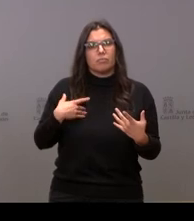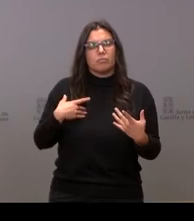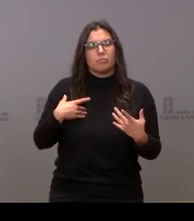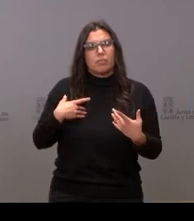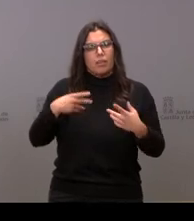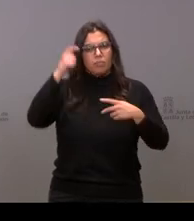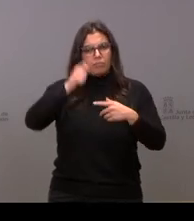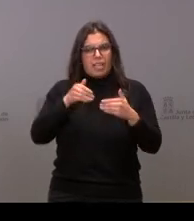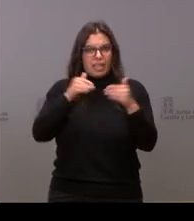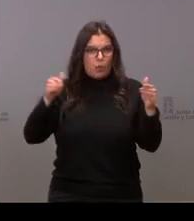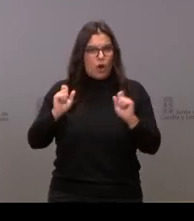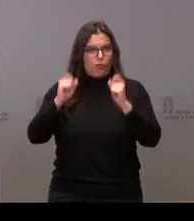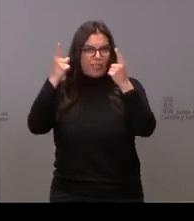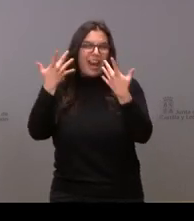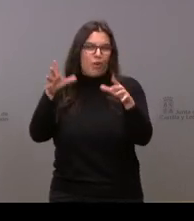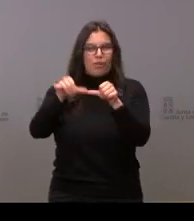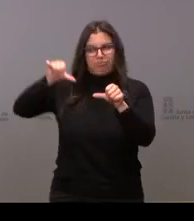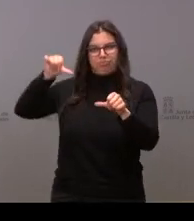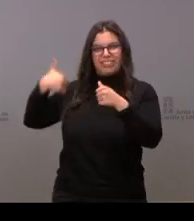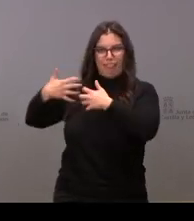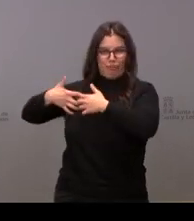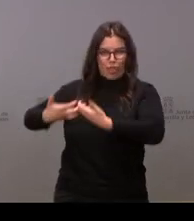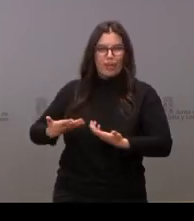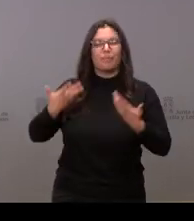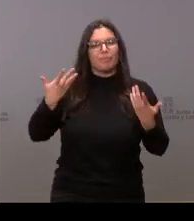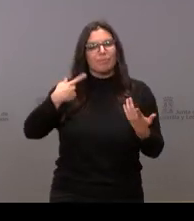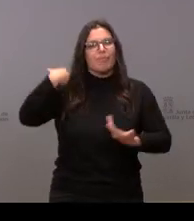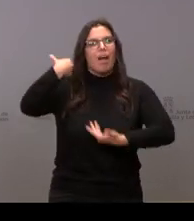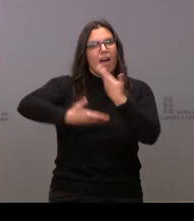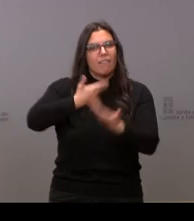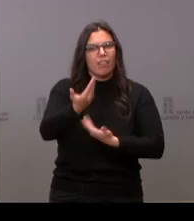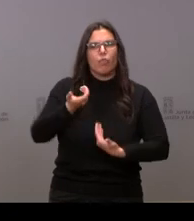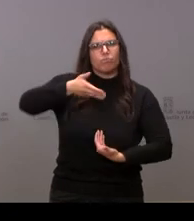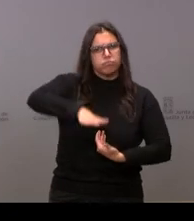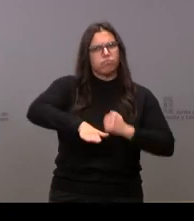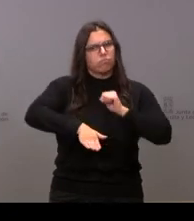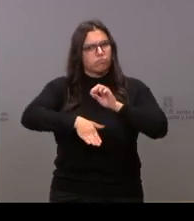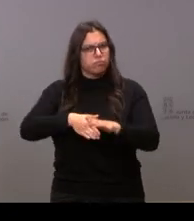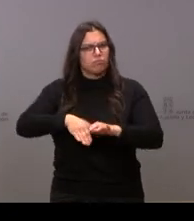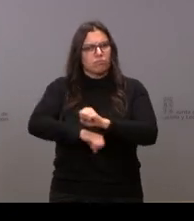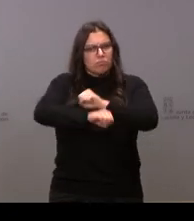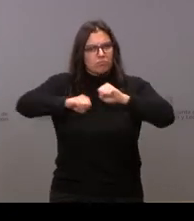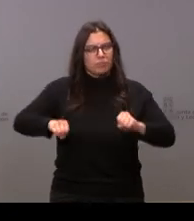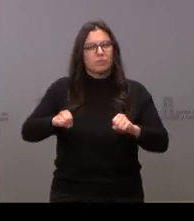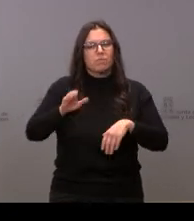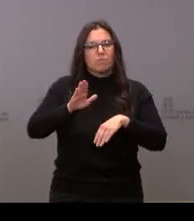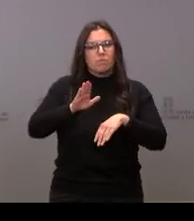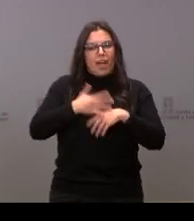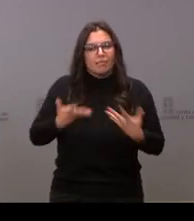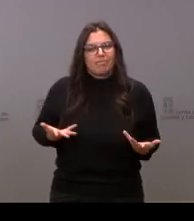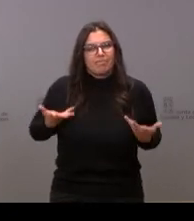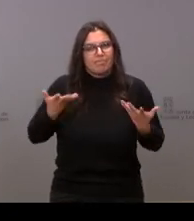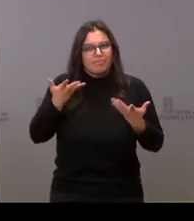trabajando desde hace tiempo en ellas, vamos avanzando con paso firme para contribuir